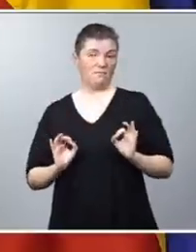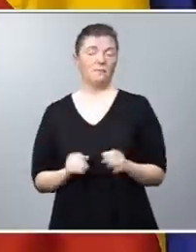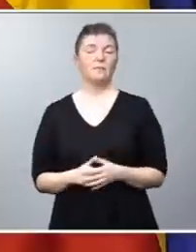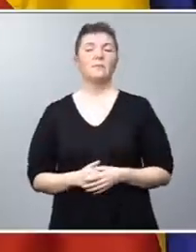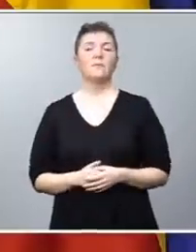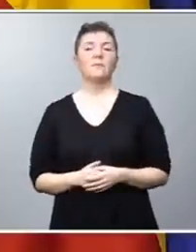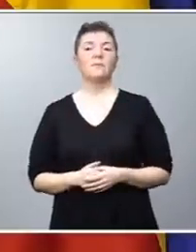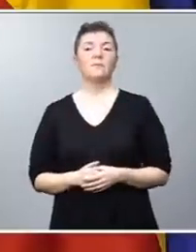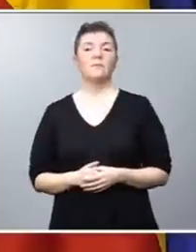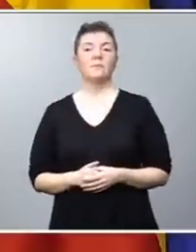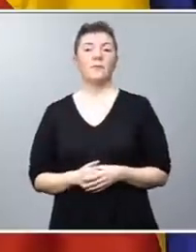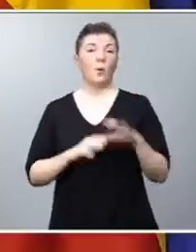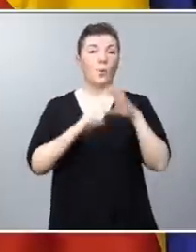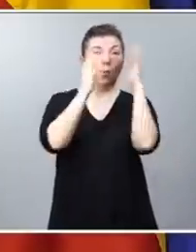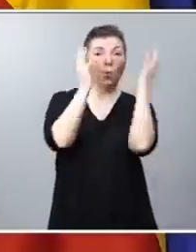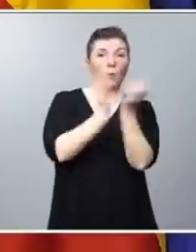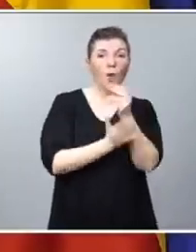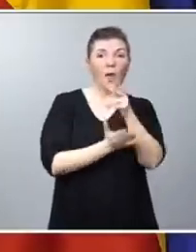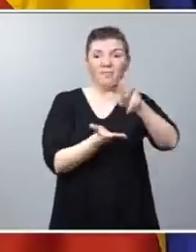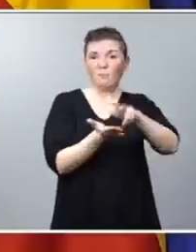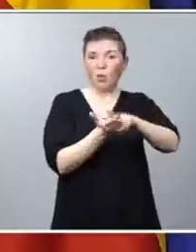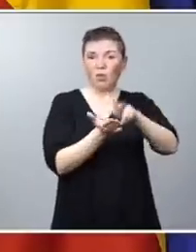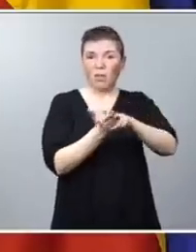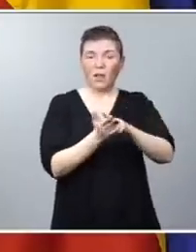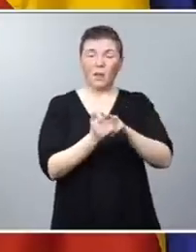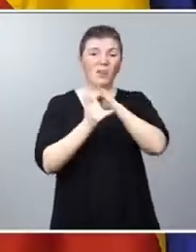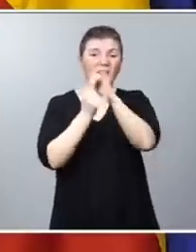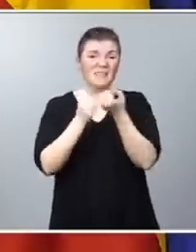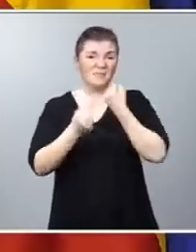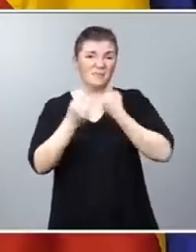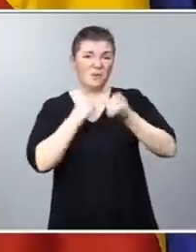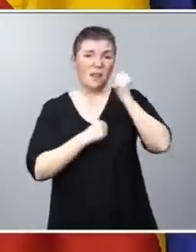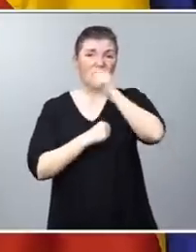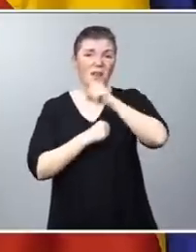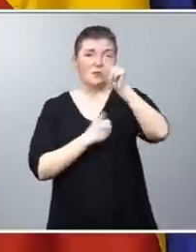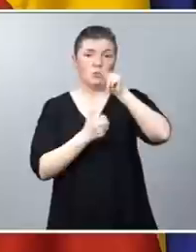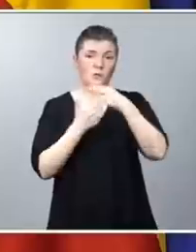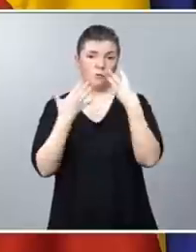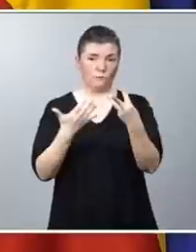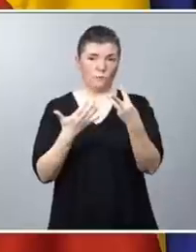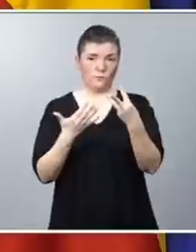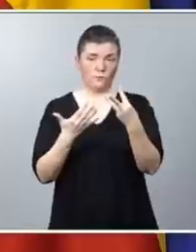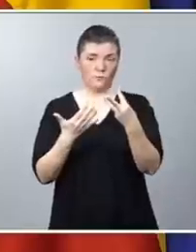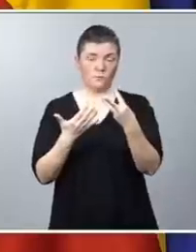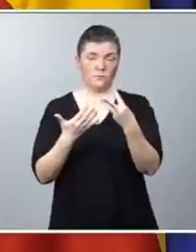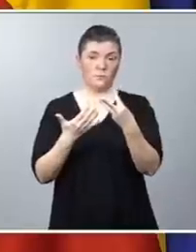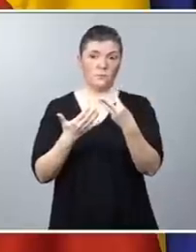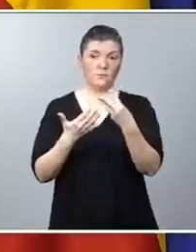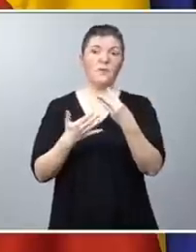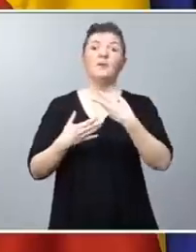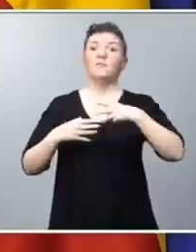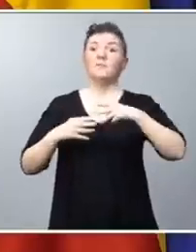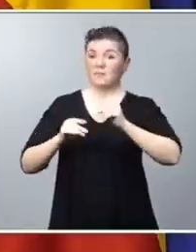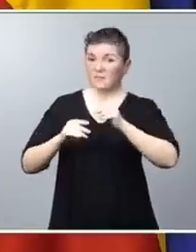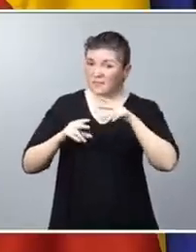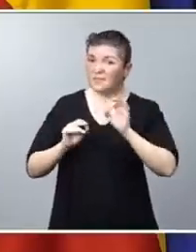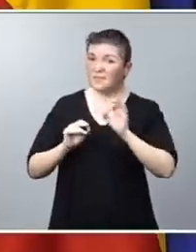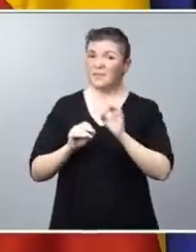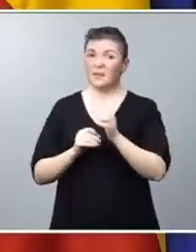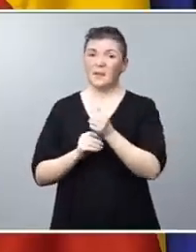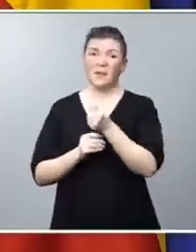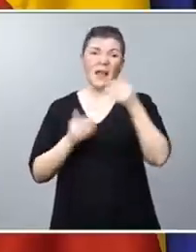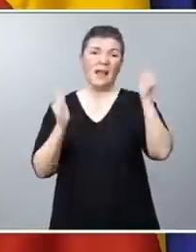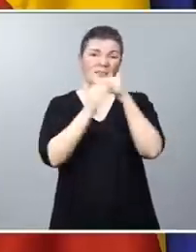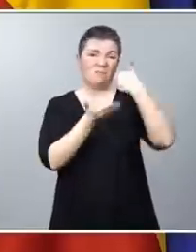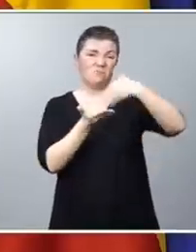burbuja hipotecaria después de la crisis financiera del año 2008, que dejó tras de sí, recordaréis bien, miles de desahucios, miles